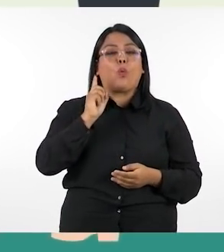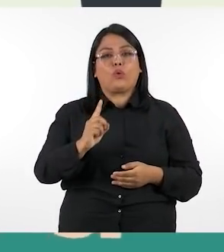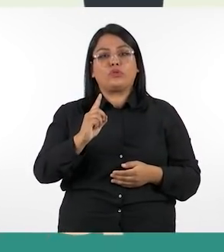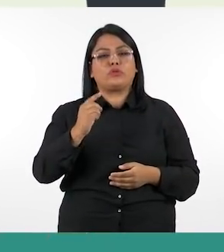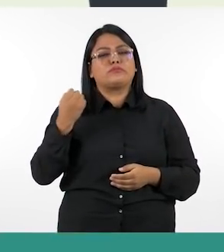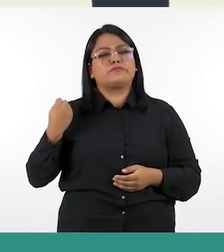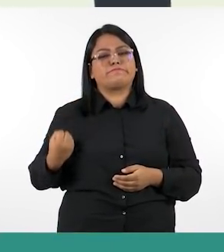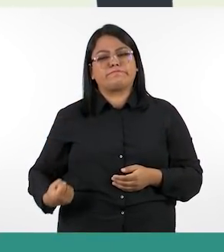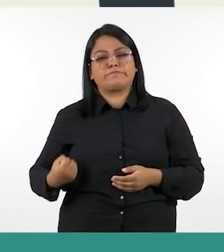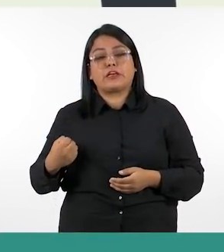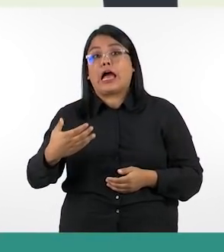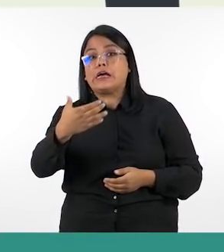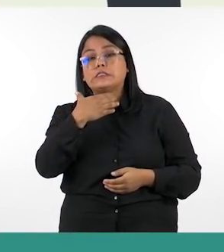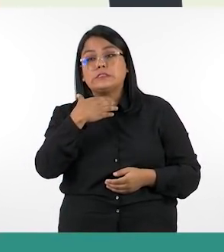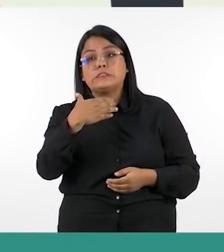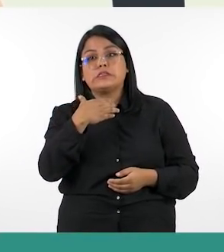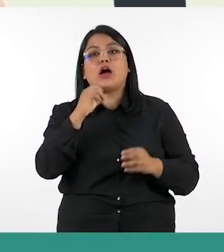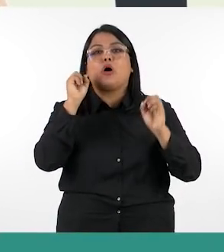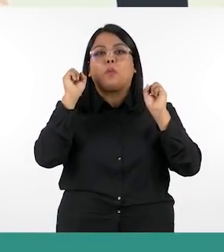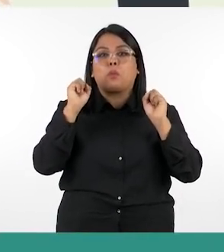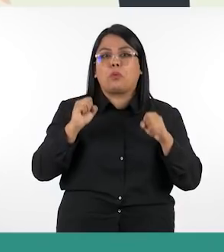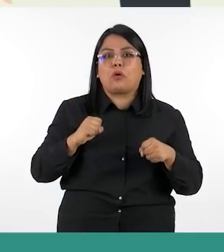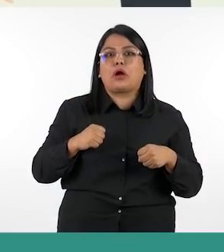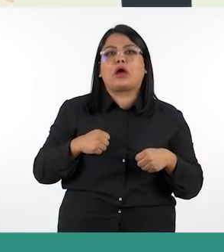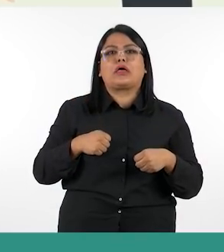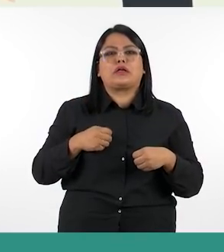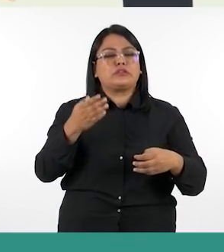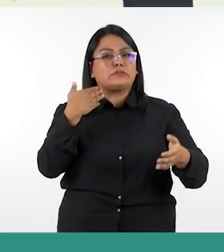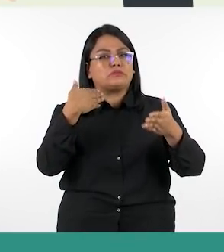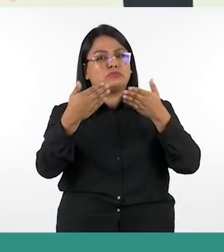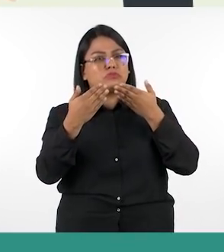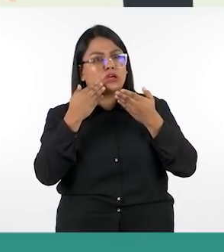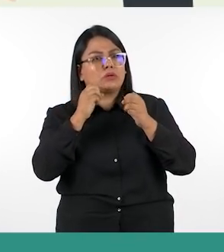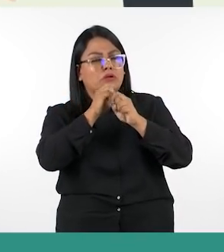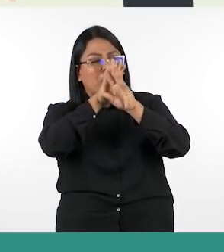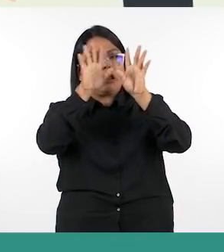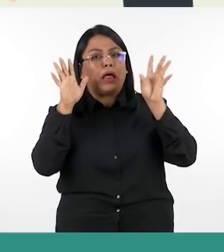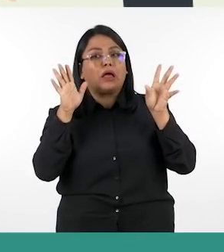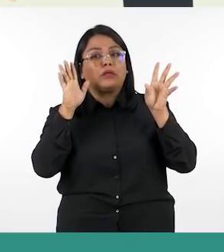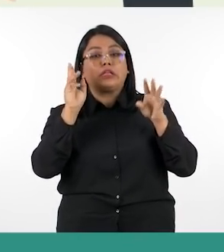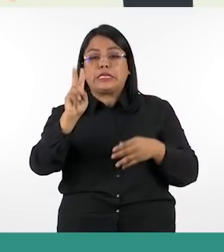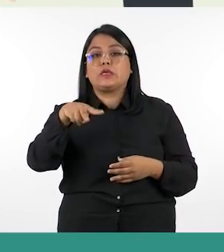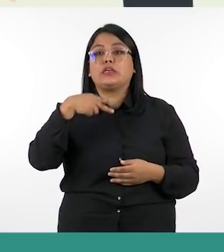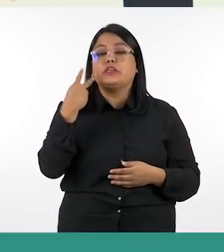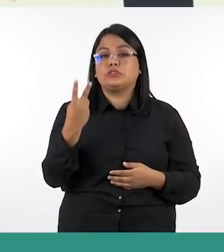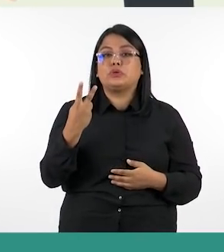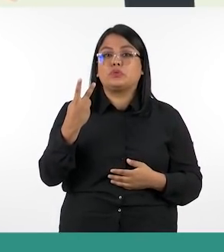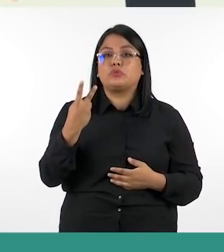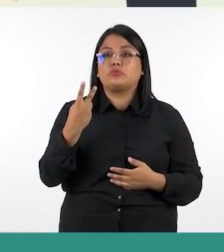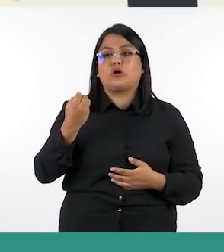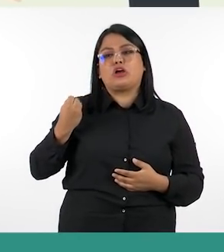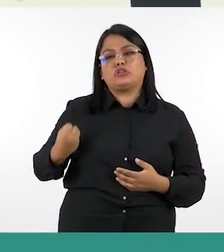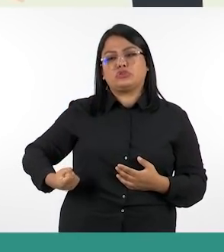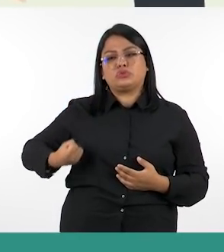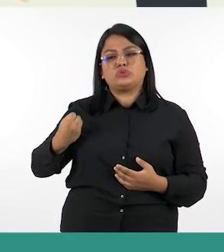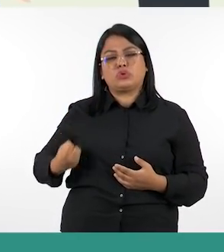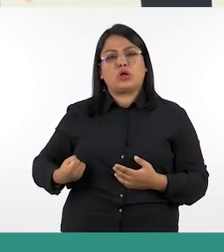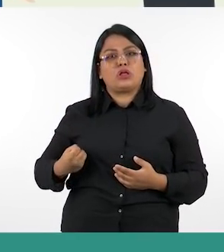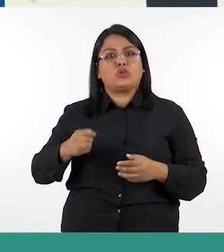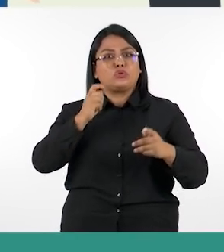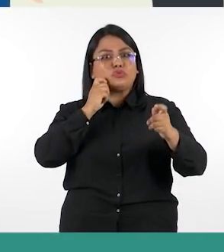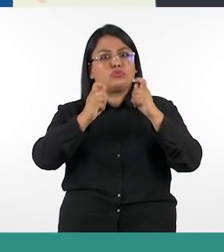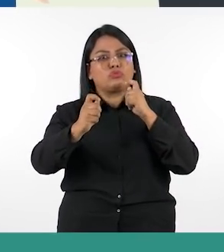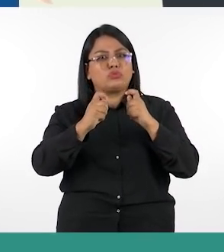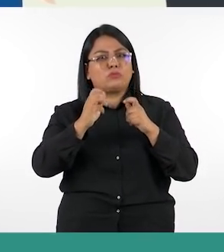primero es que los estudiantes con dificultad puedan recibir orientación oportuna y el segundo es que los